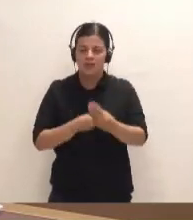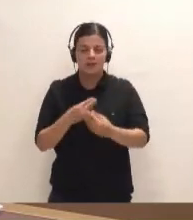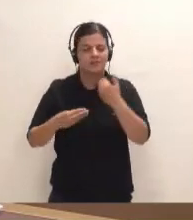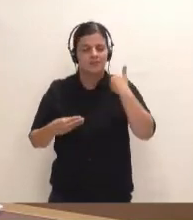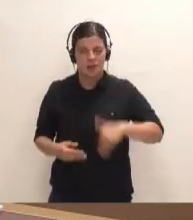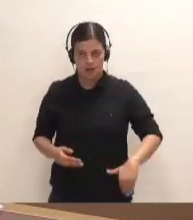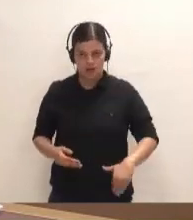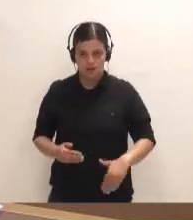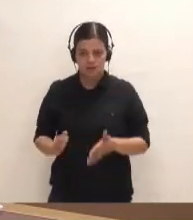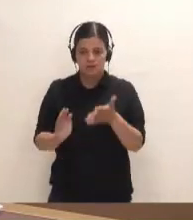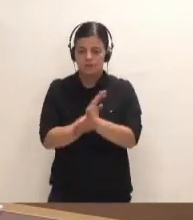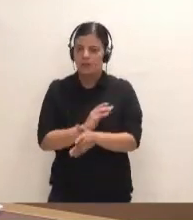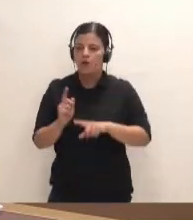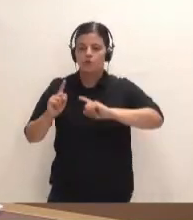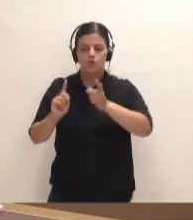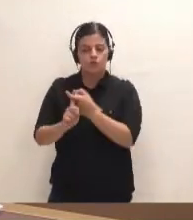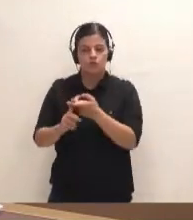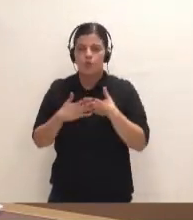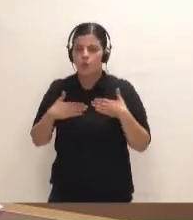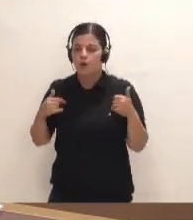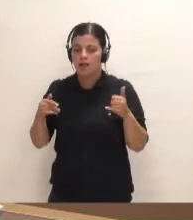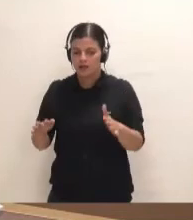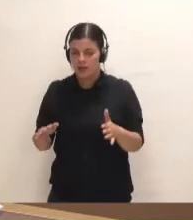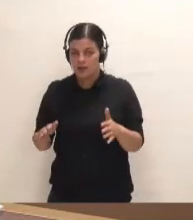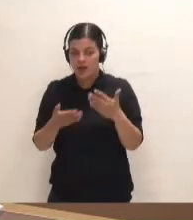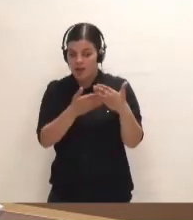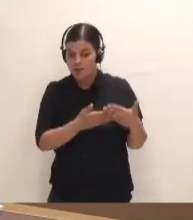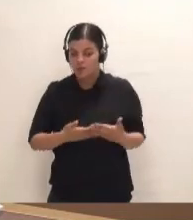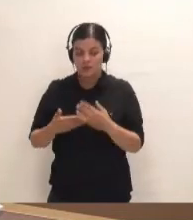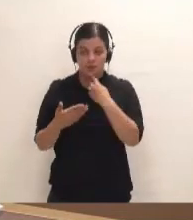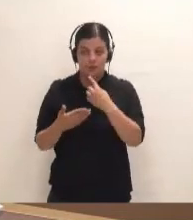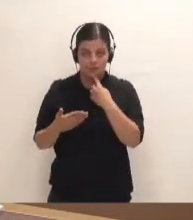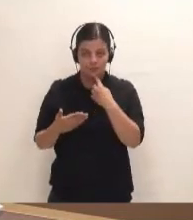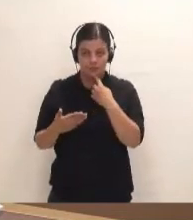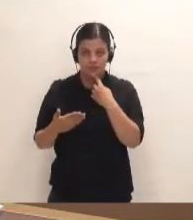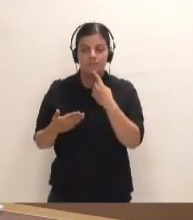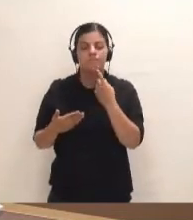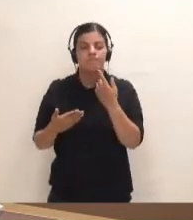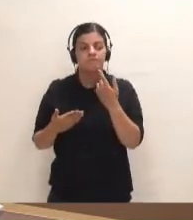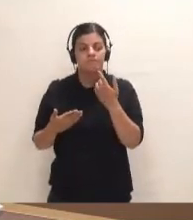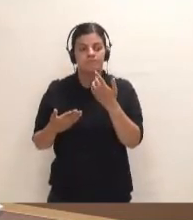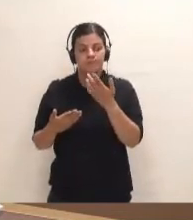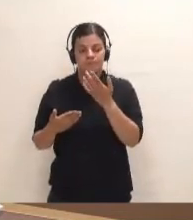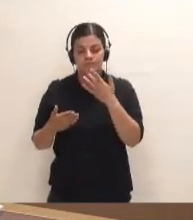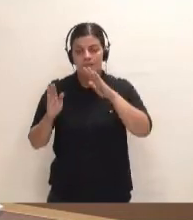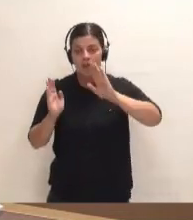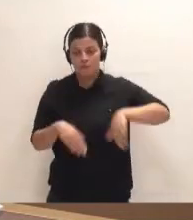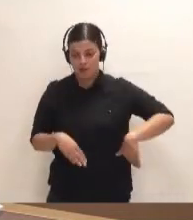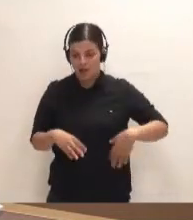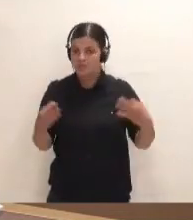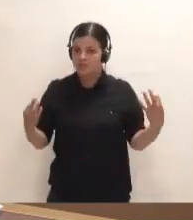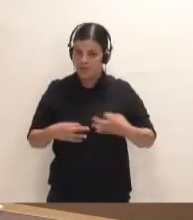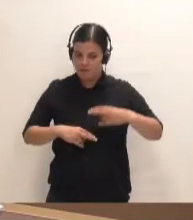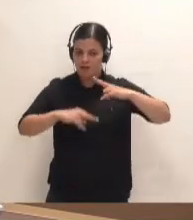Pensamos que cualquiera que sea la solución que plantea el estudio, si al final supone la construcción de una nueva